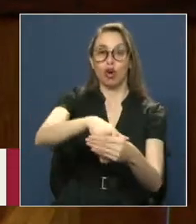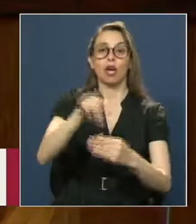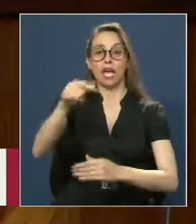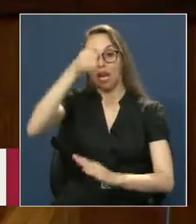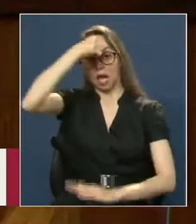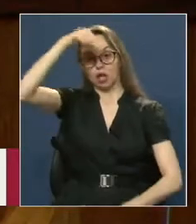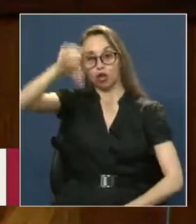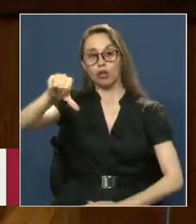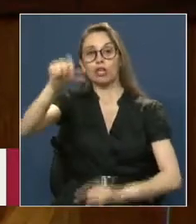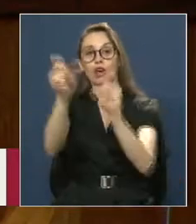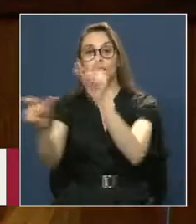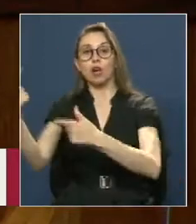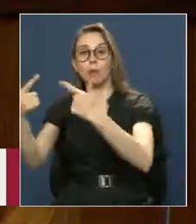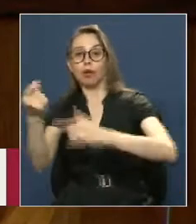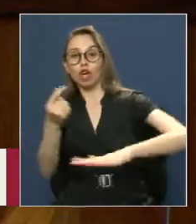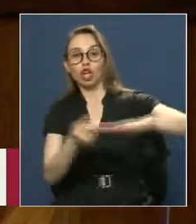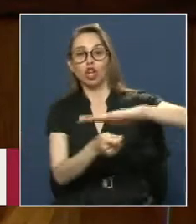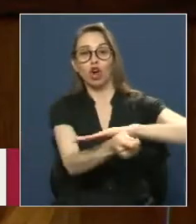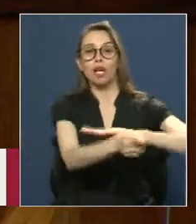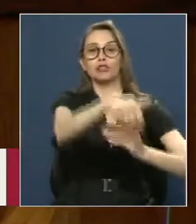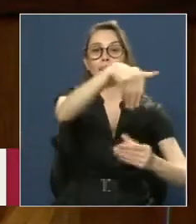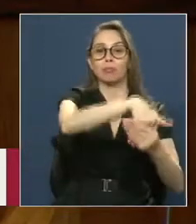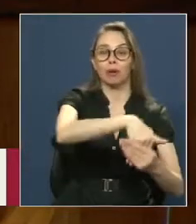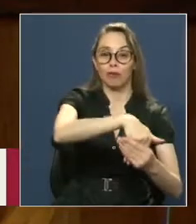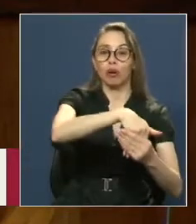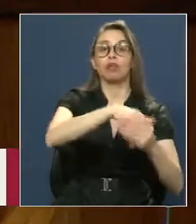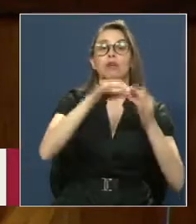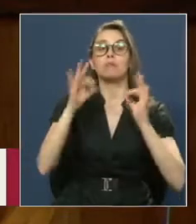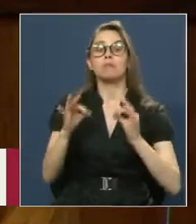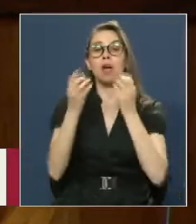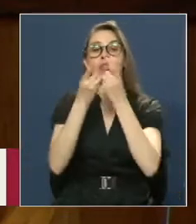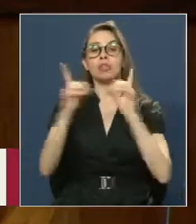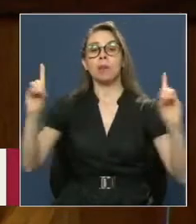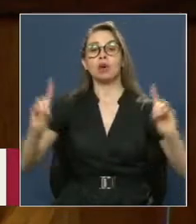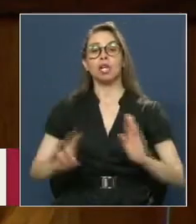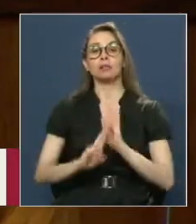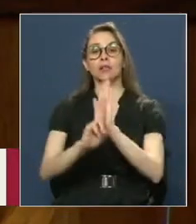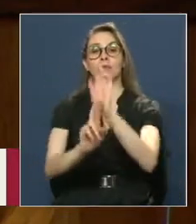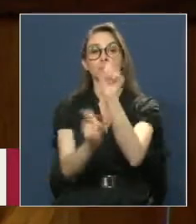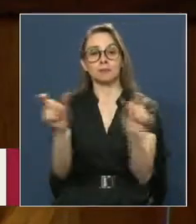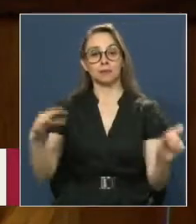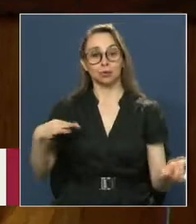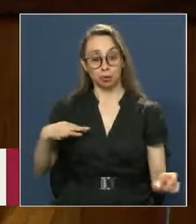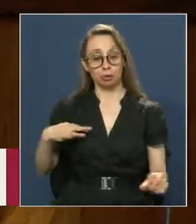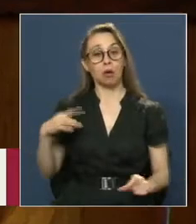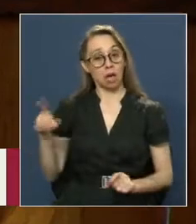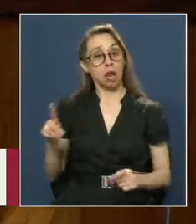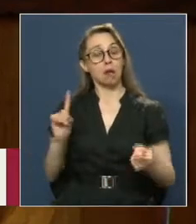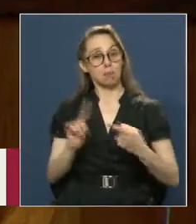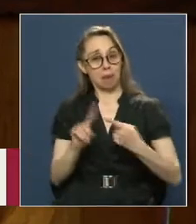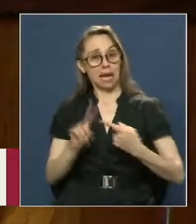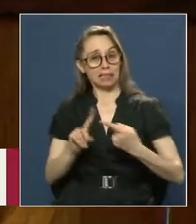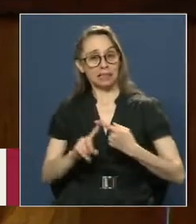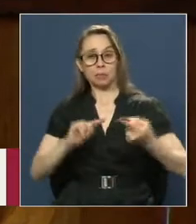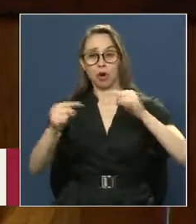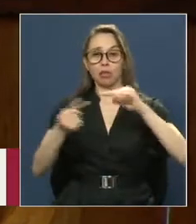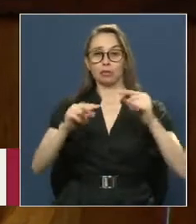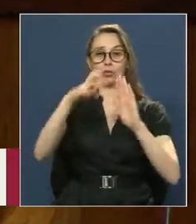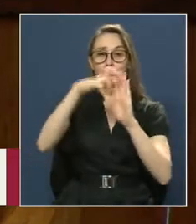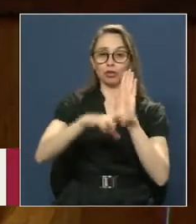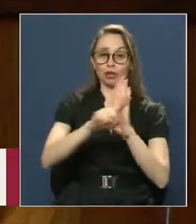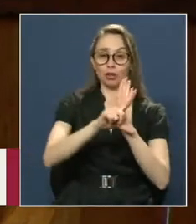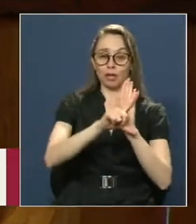cohecho Y reforzando Nuestra democracia Representativa Además Fue un activo Actor en la discusión Que permitió